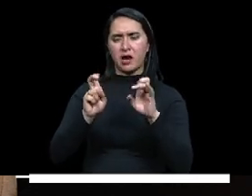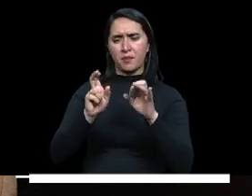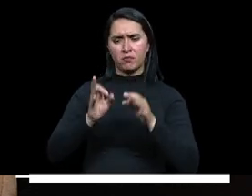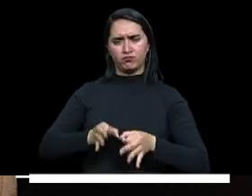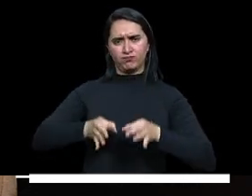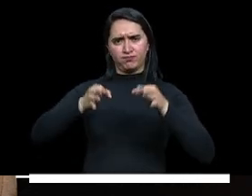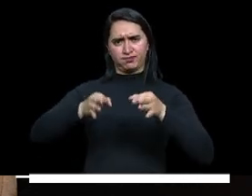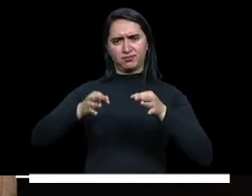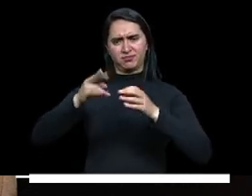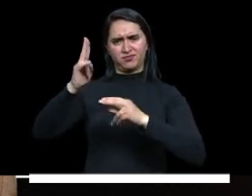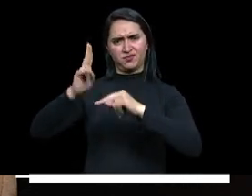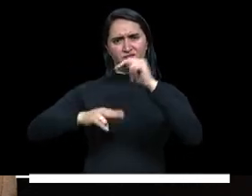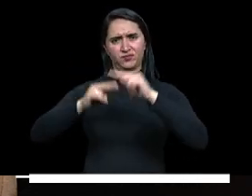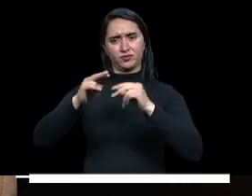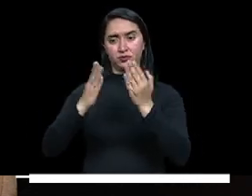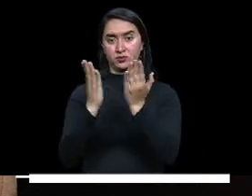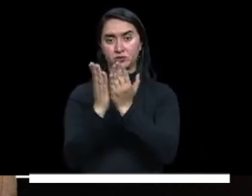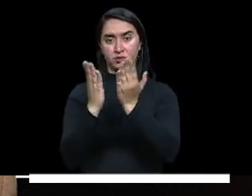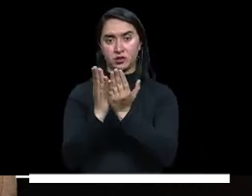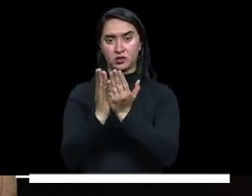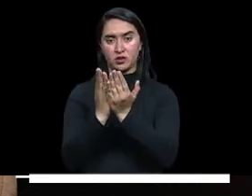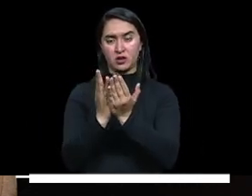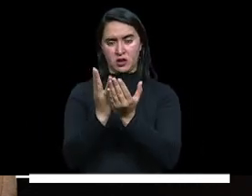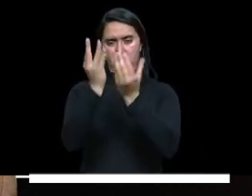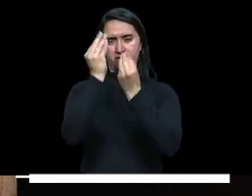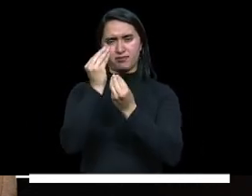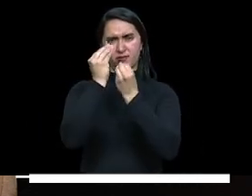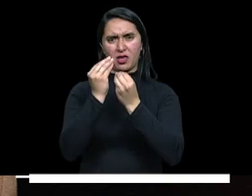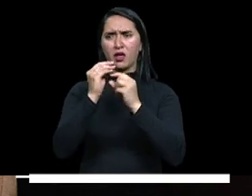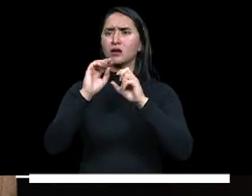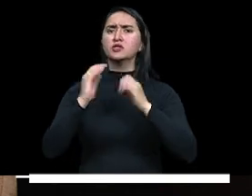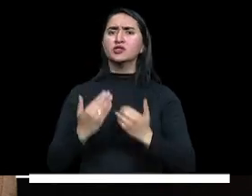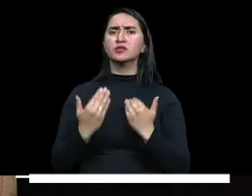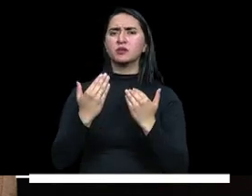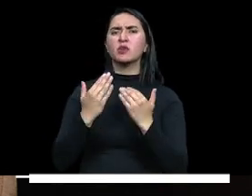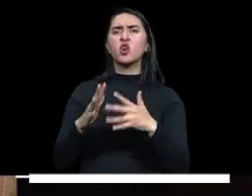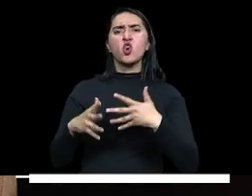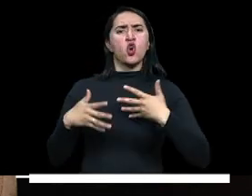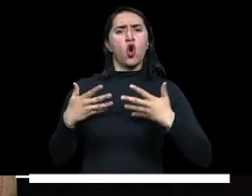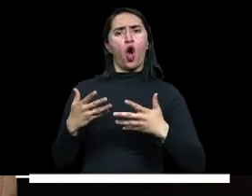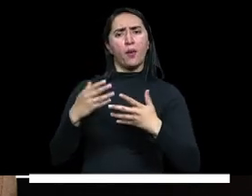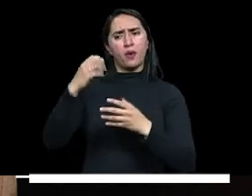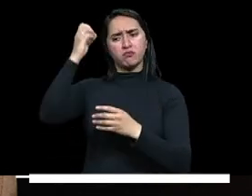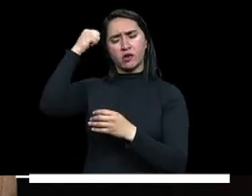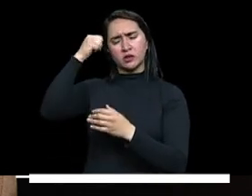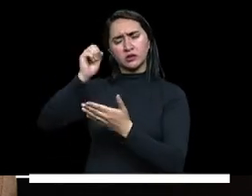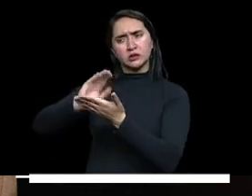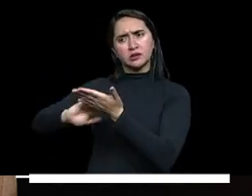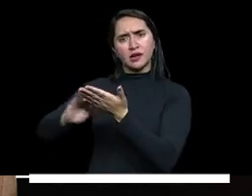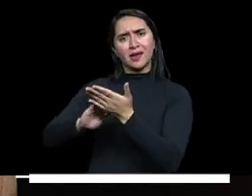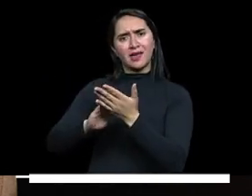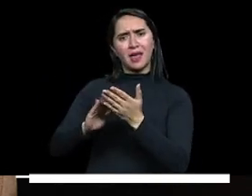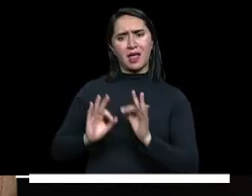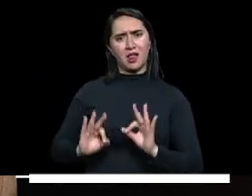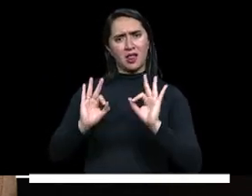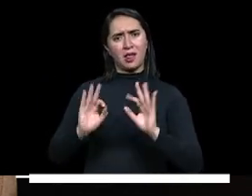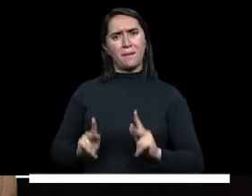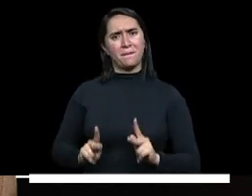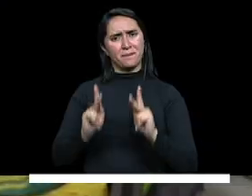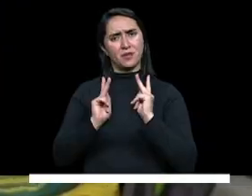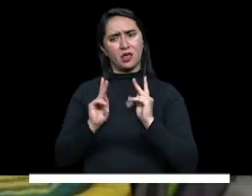fuerza se nota también en nuestra apuesta por dignificar el bienestar de las maestras y los maestros como